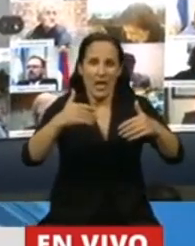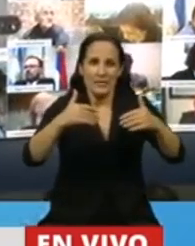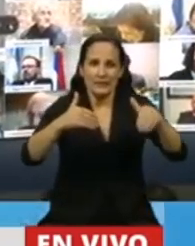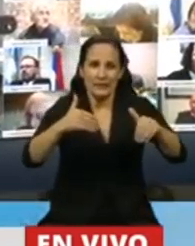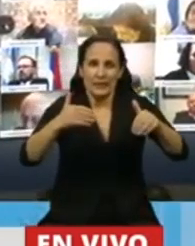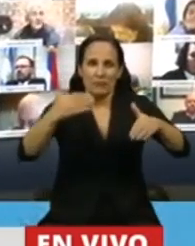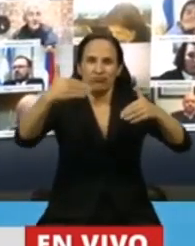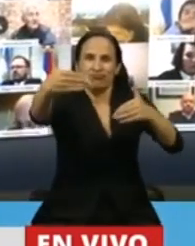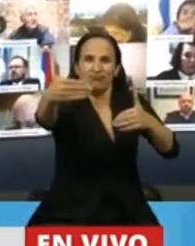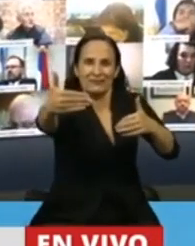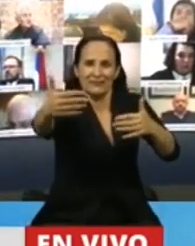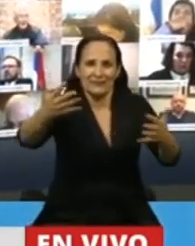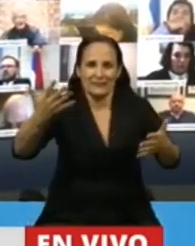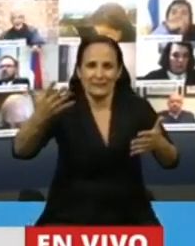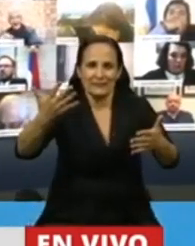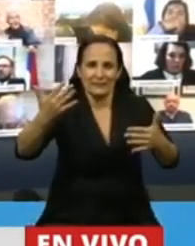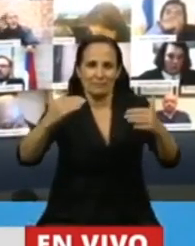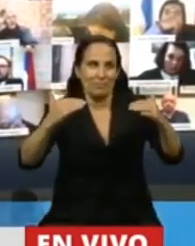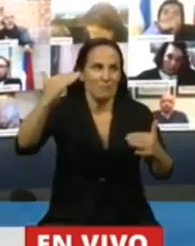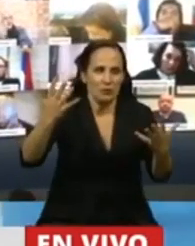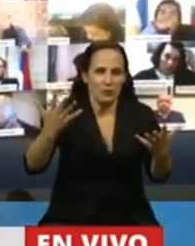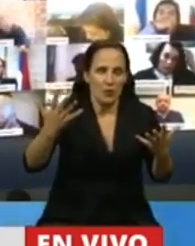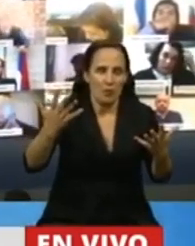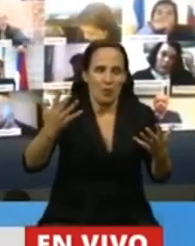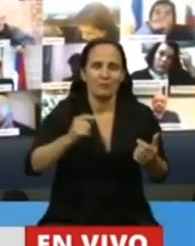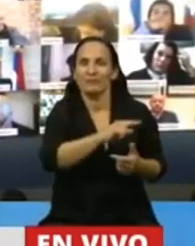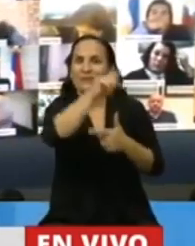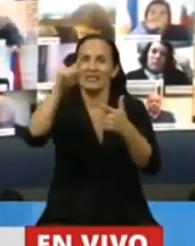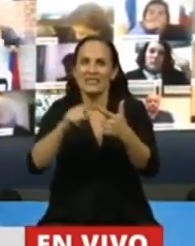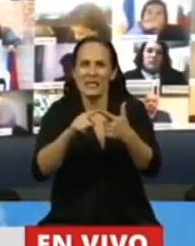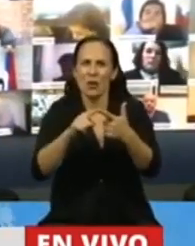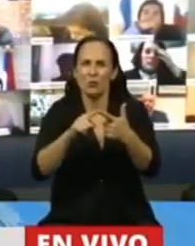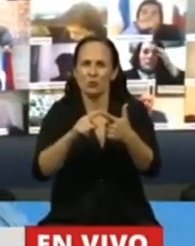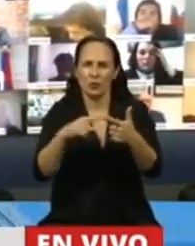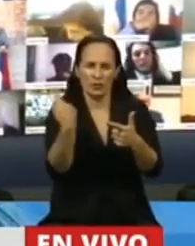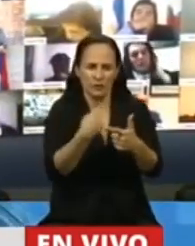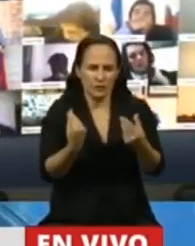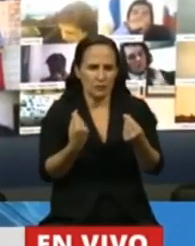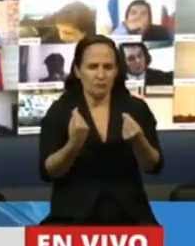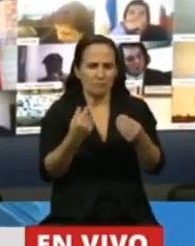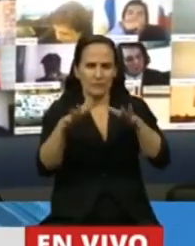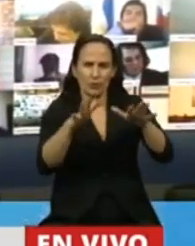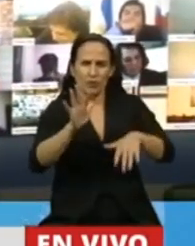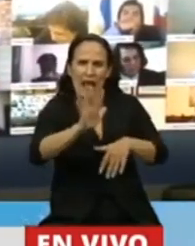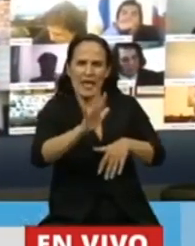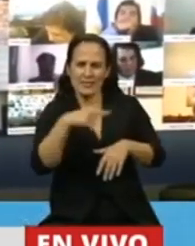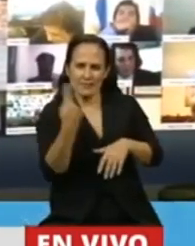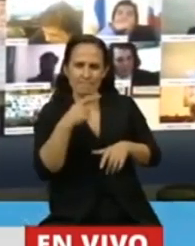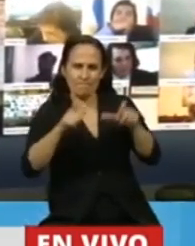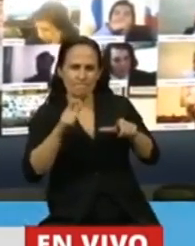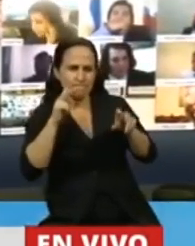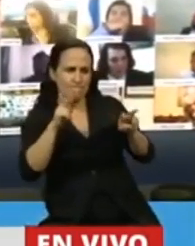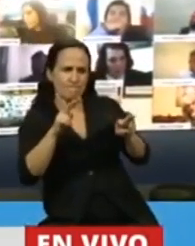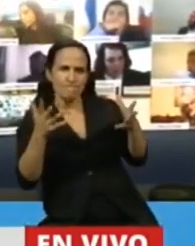Y en segundo lugar, los desafíos. ¿Cómo nos paramos frente a eso en la sociedad? Estamos